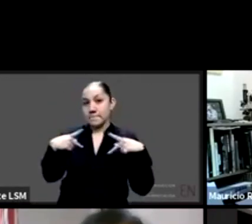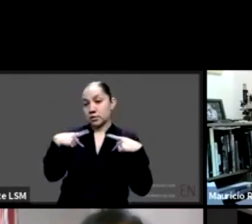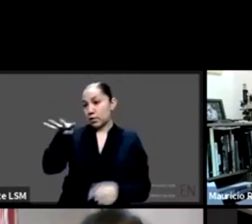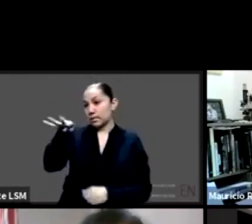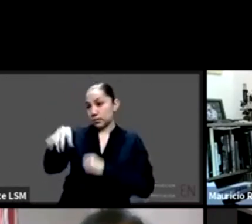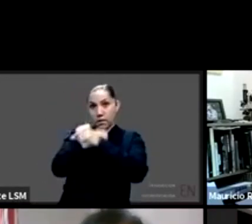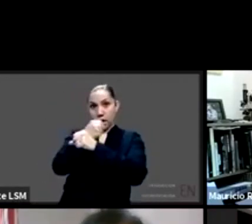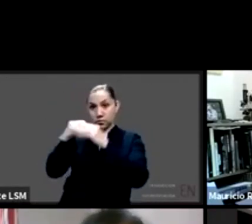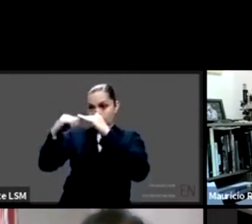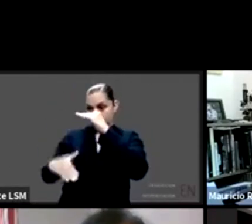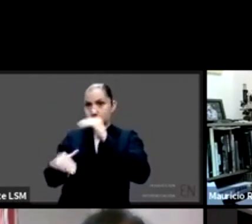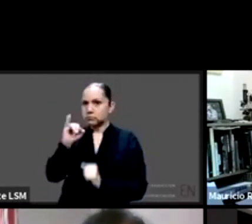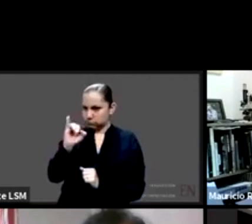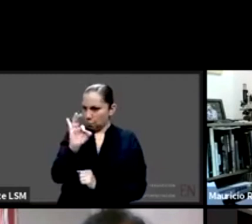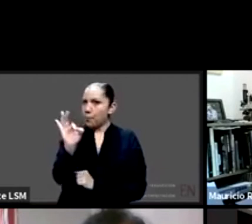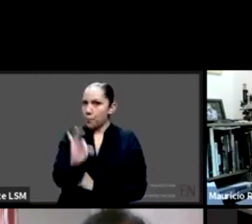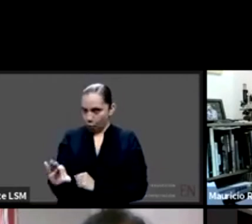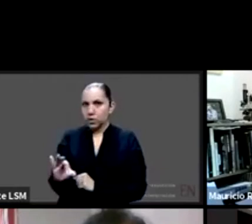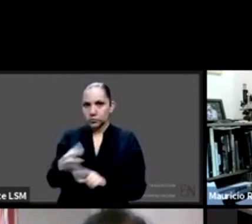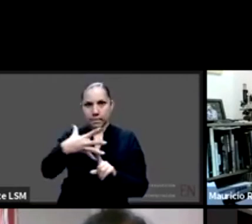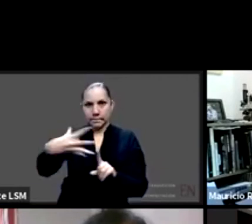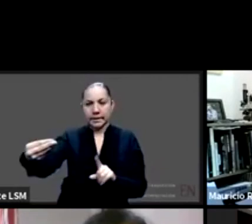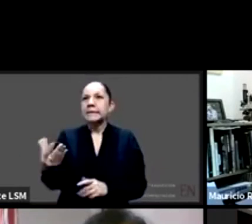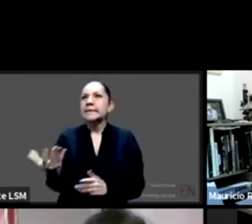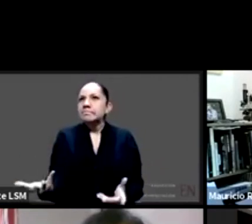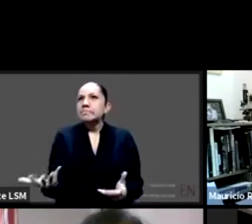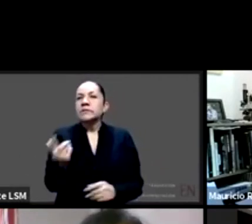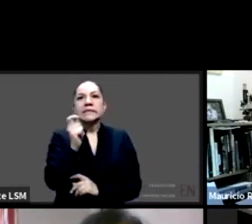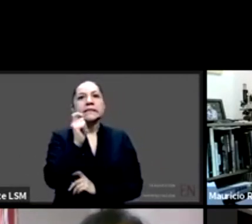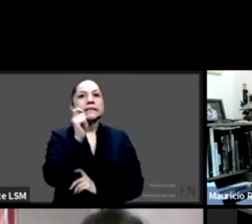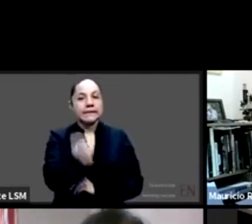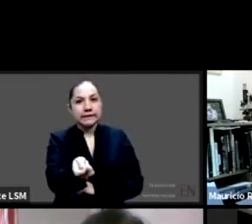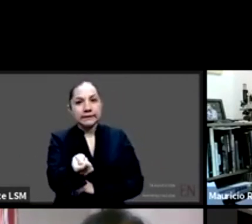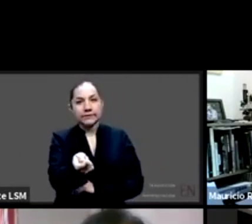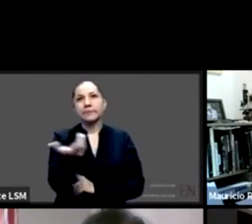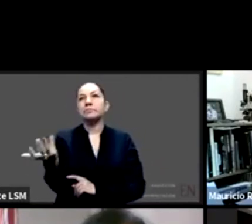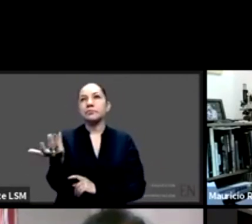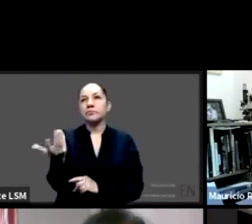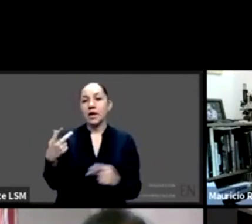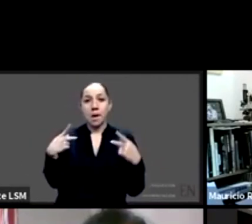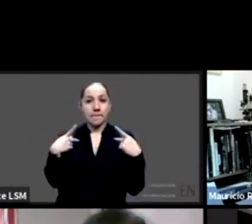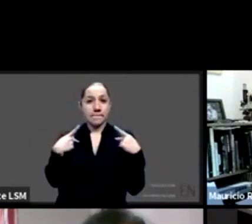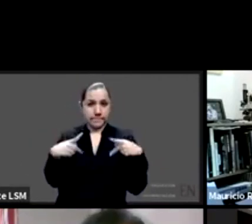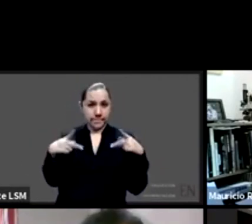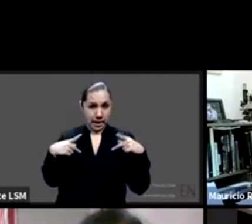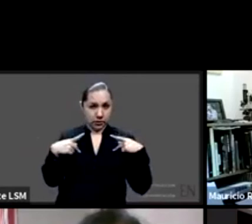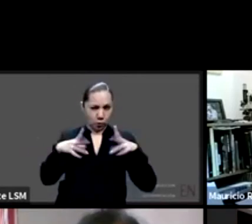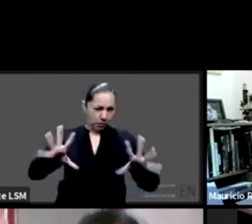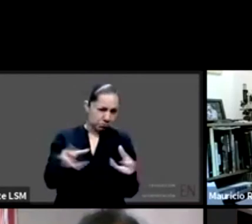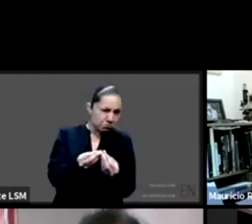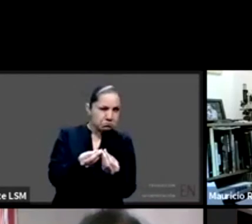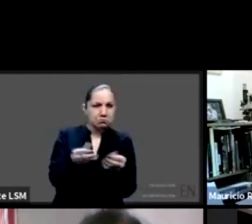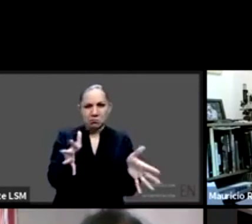eso quiere decir que el 5 por ciento de los 700 mil personas